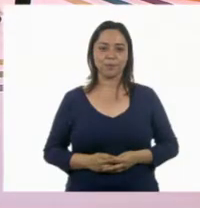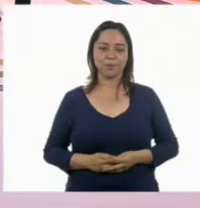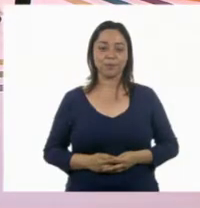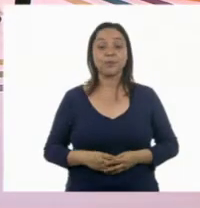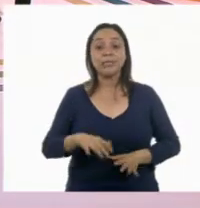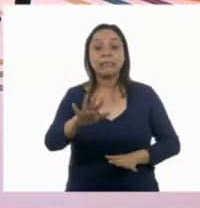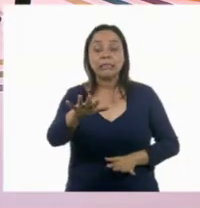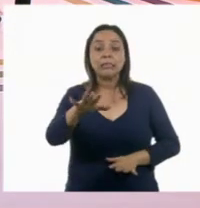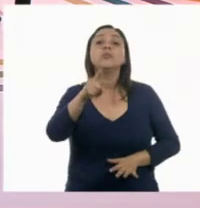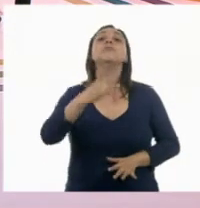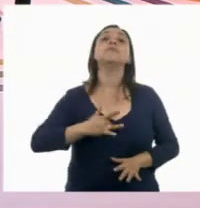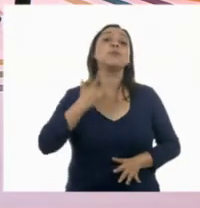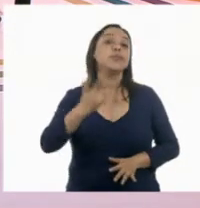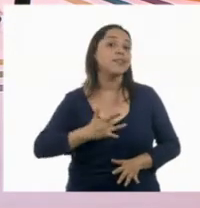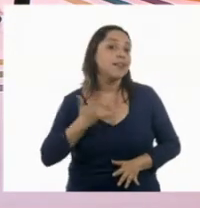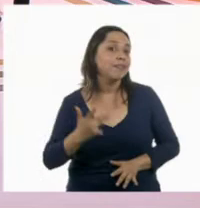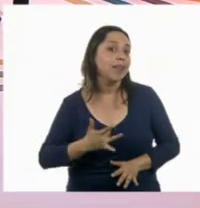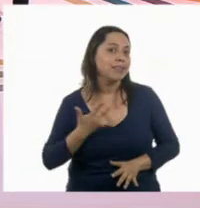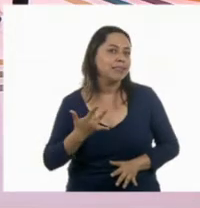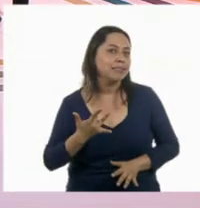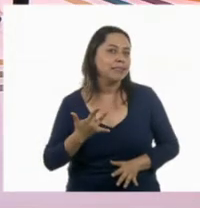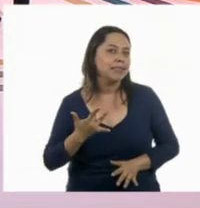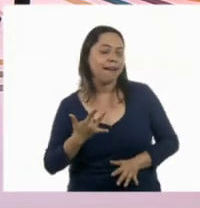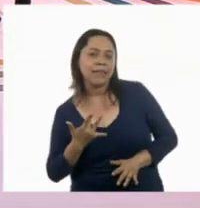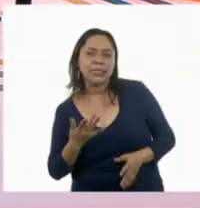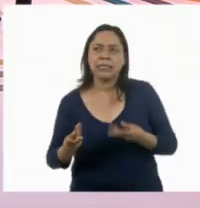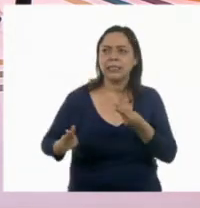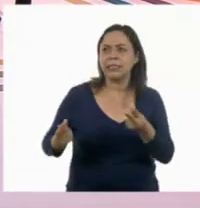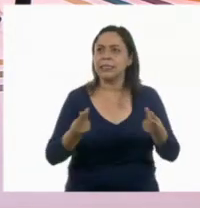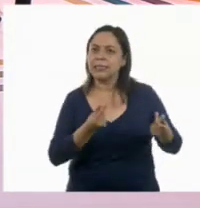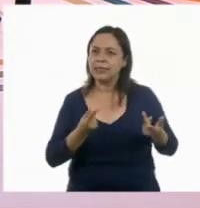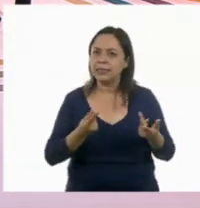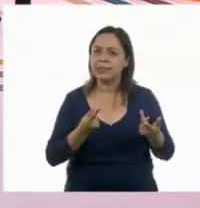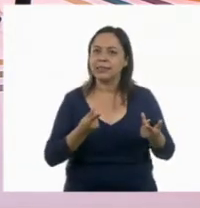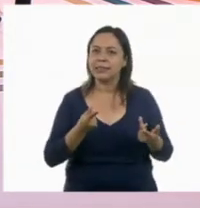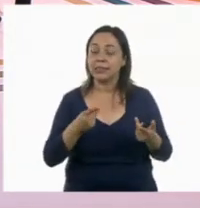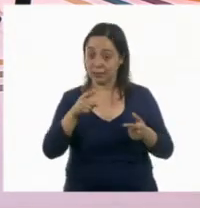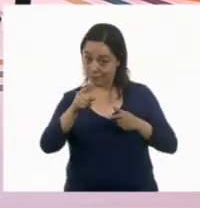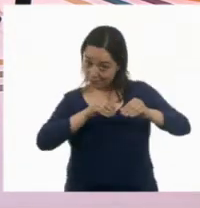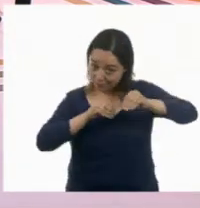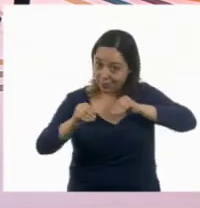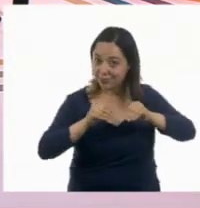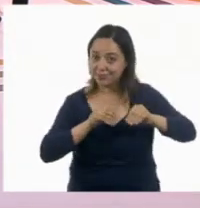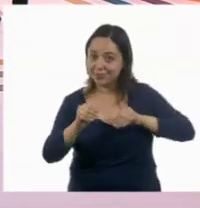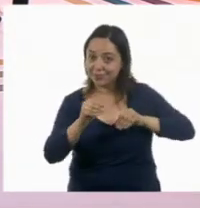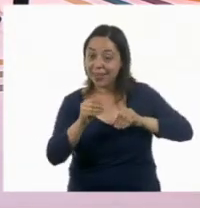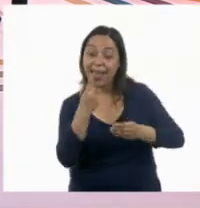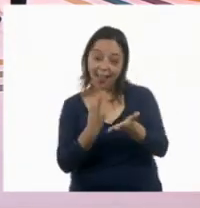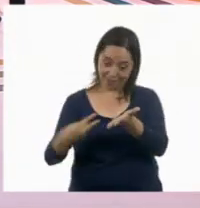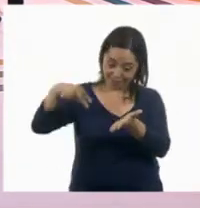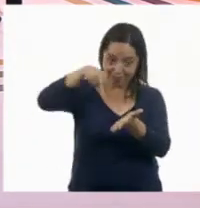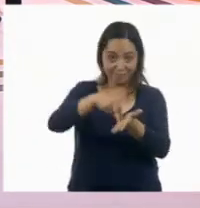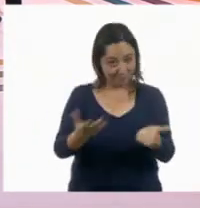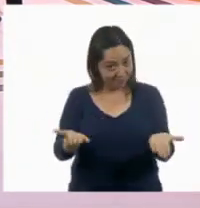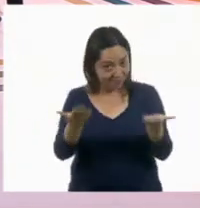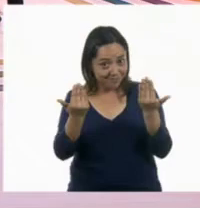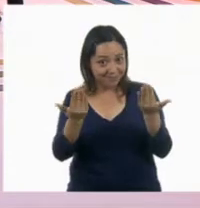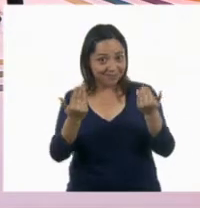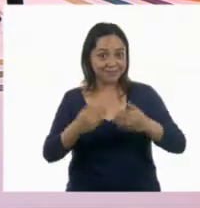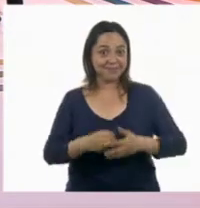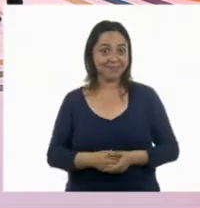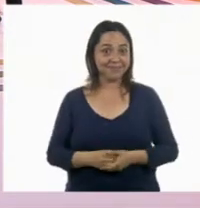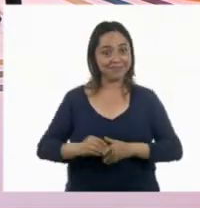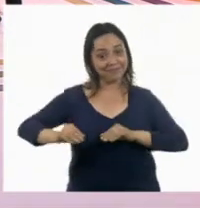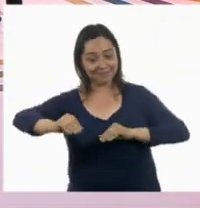¡Uf! ¿Cómo se sienten? ¿Un poquito inquietas, inquietos? ¿Qué les parece si nos movemos un rato? Pónganse de pie. Vamos a